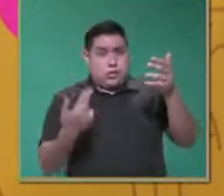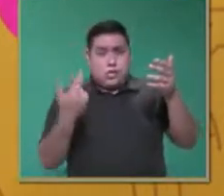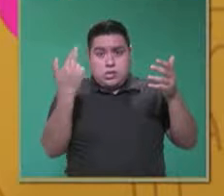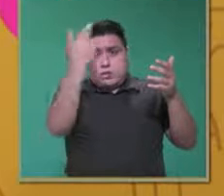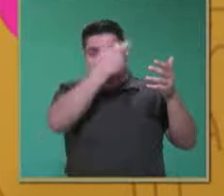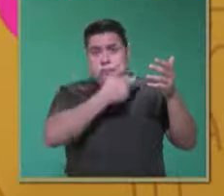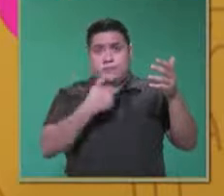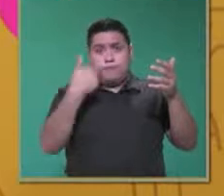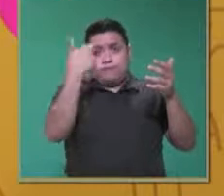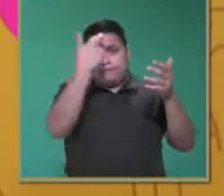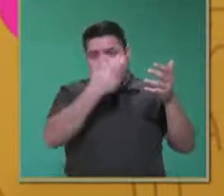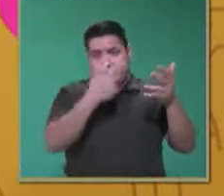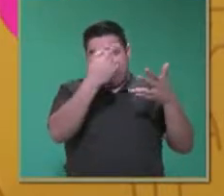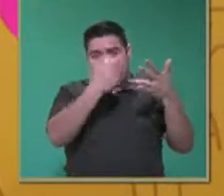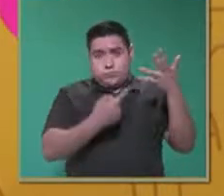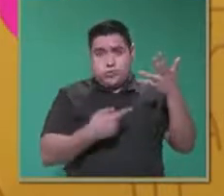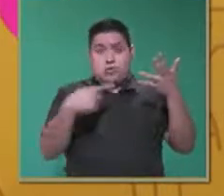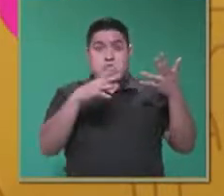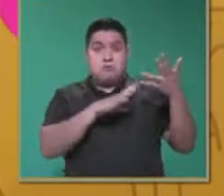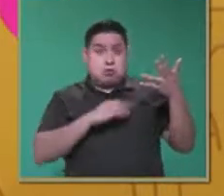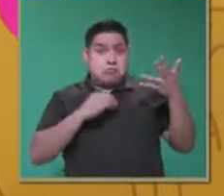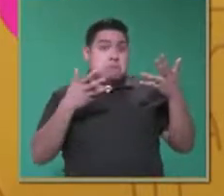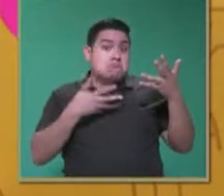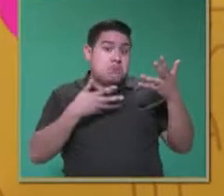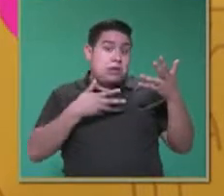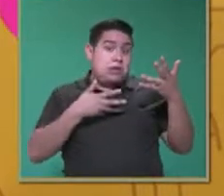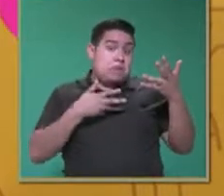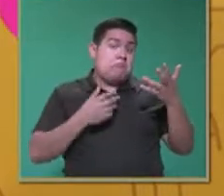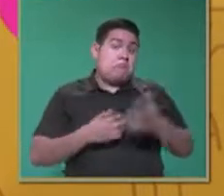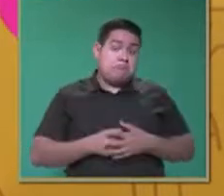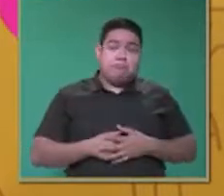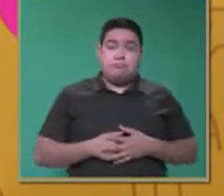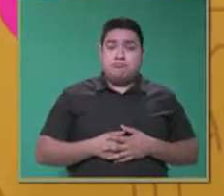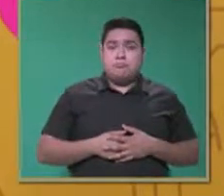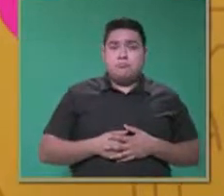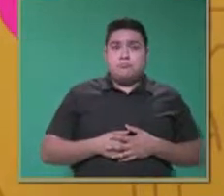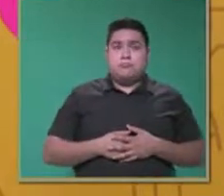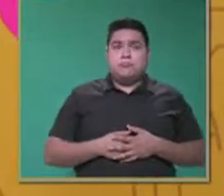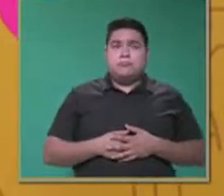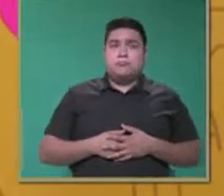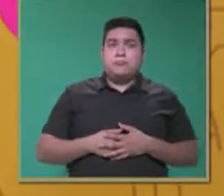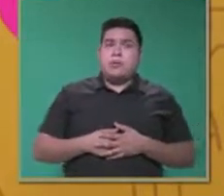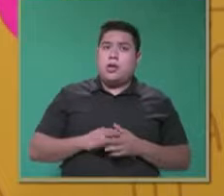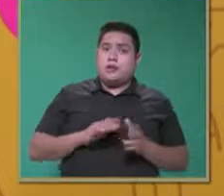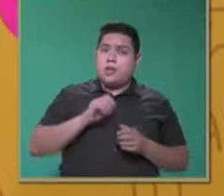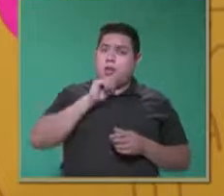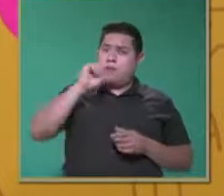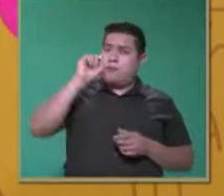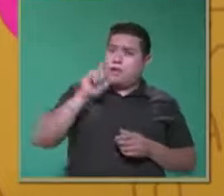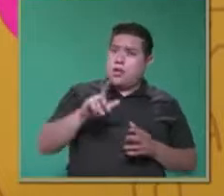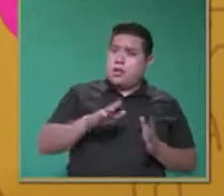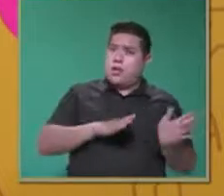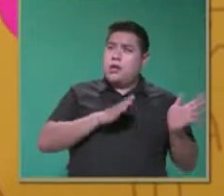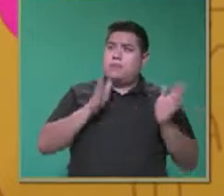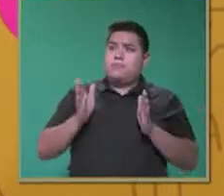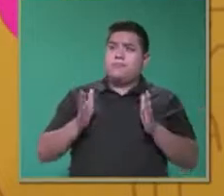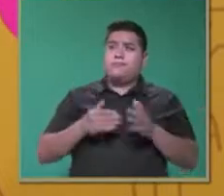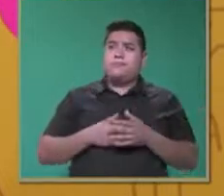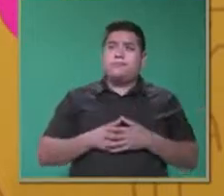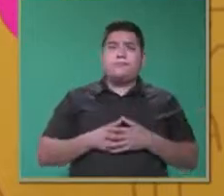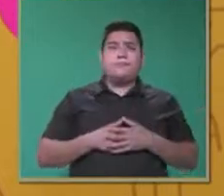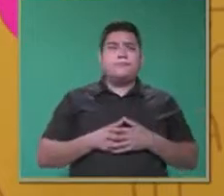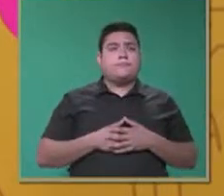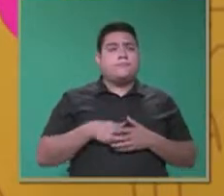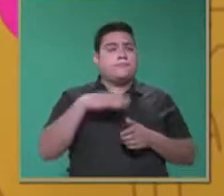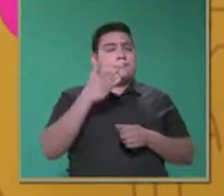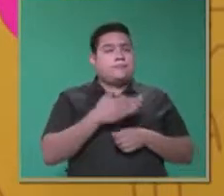indicadores que presenta nuestro hijo con TEA. Pasamos también a otro aspecto que les